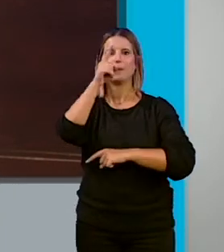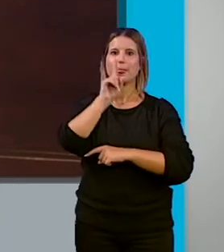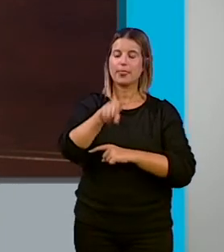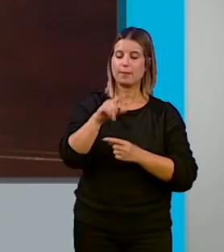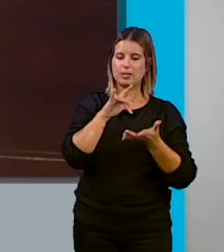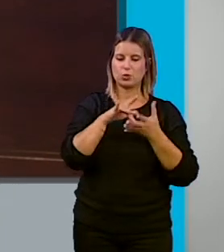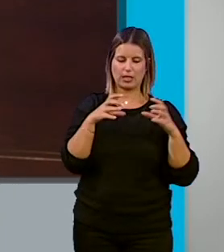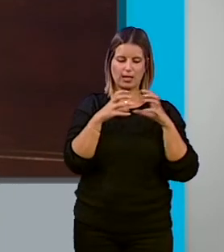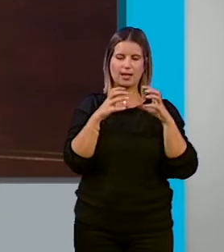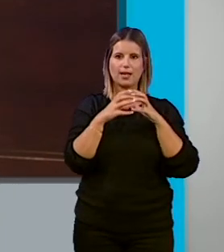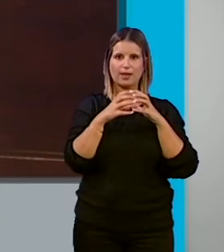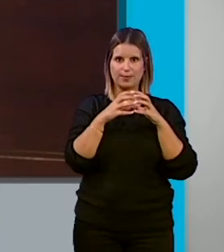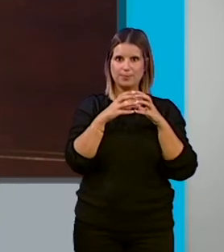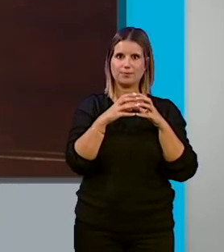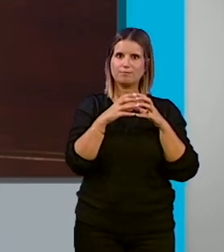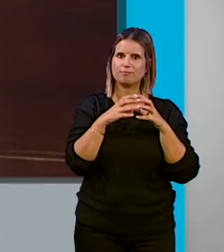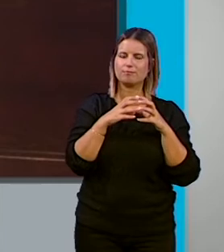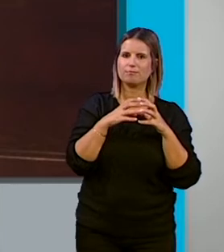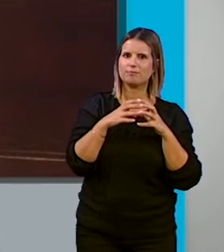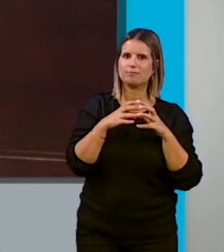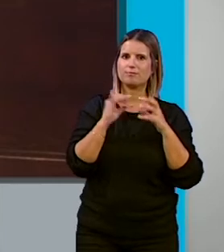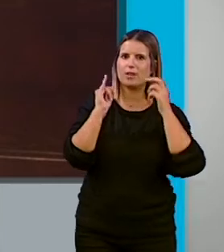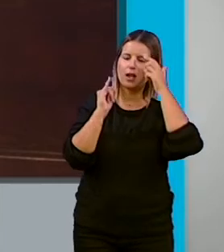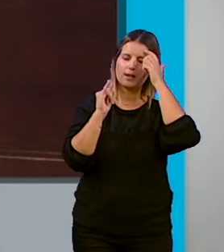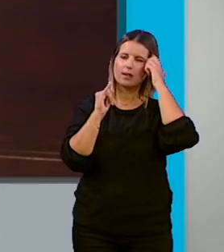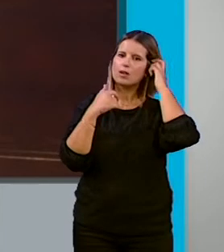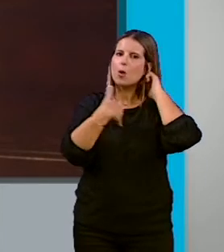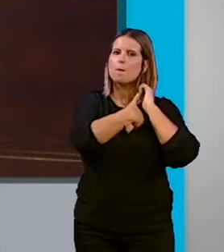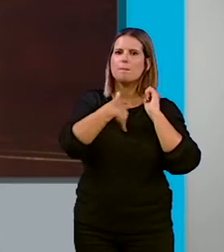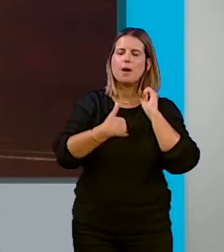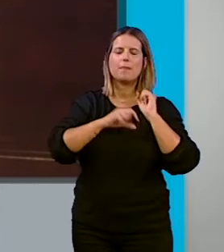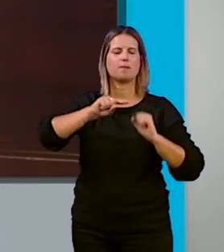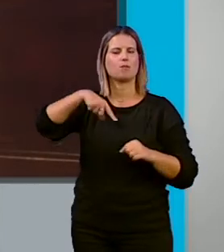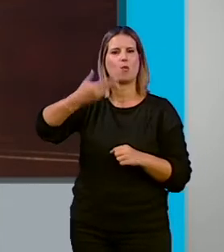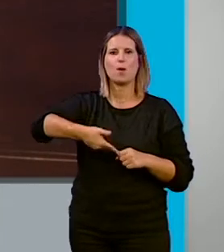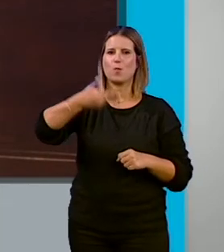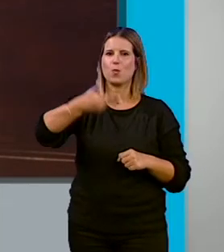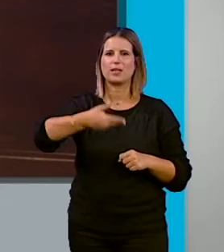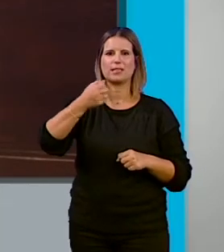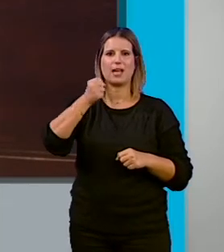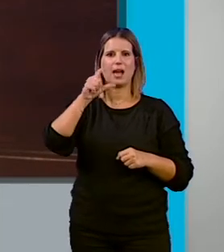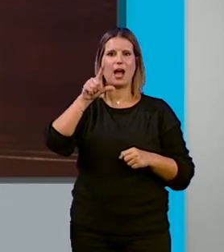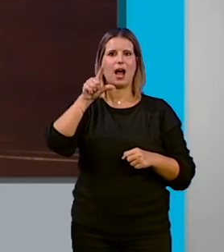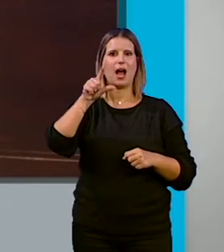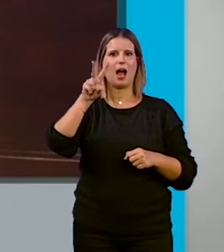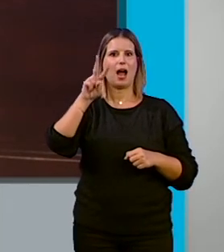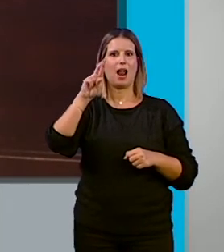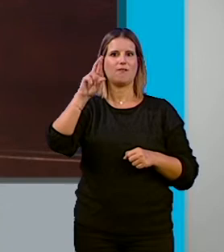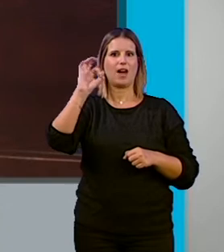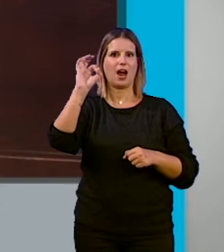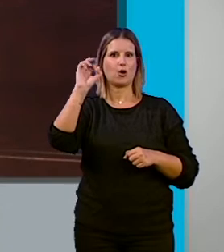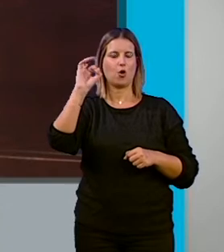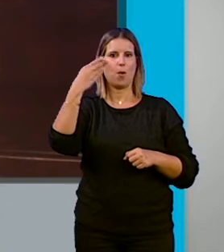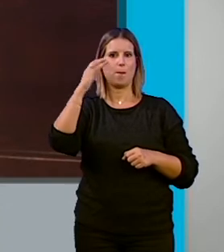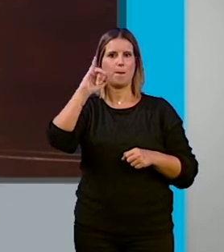en Granada, pues qué duda cabe, pues que tiene un papel fundamental don Álvaro de Bazán que lleva consigo